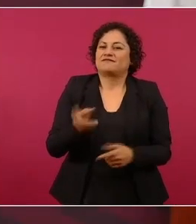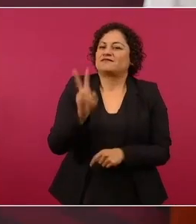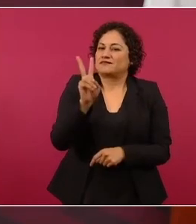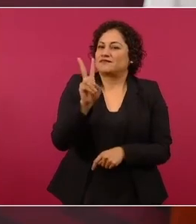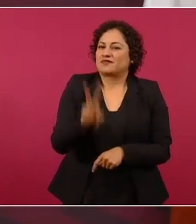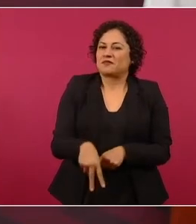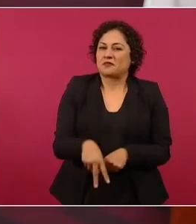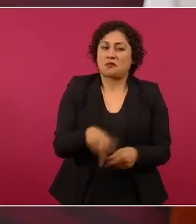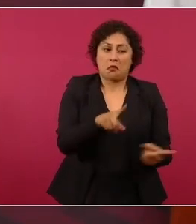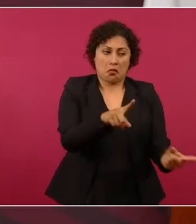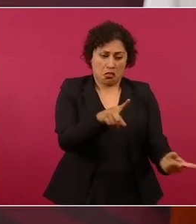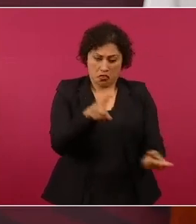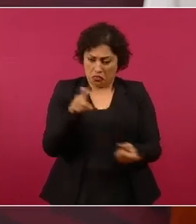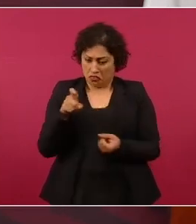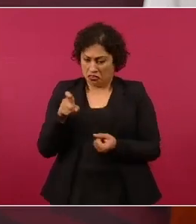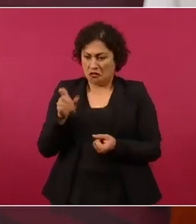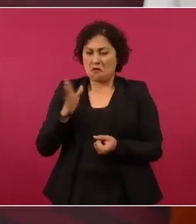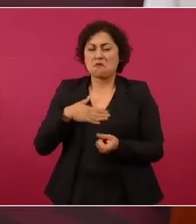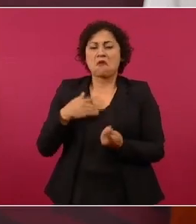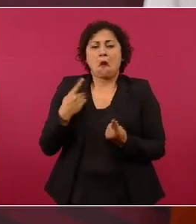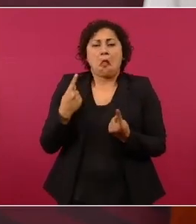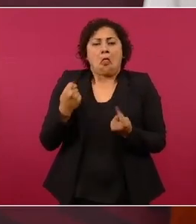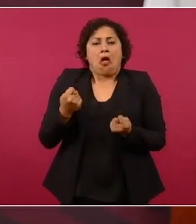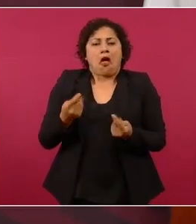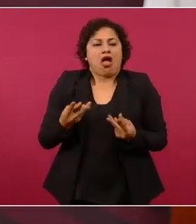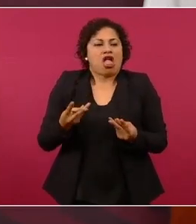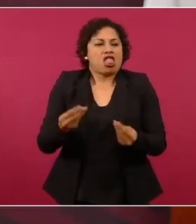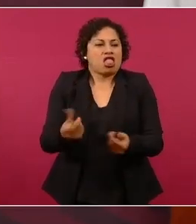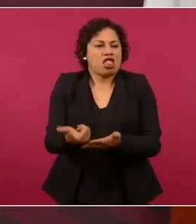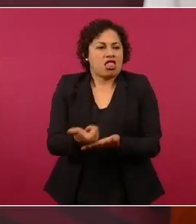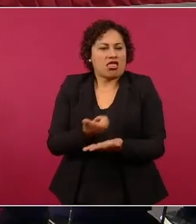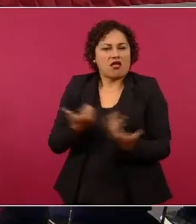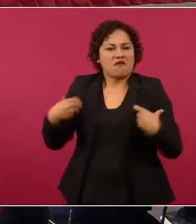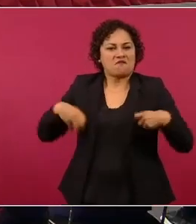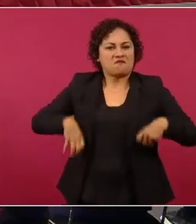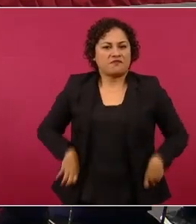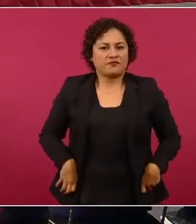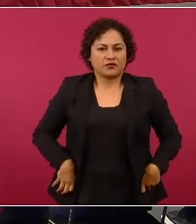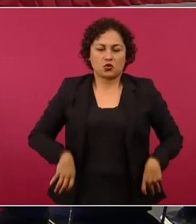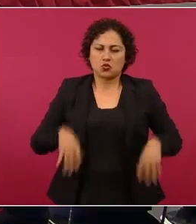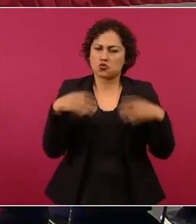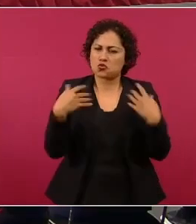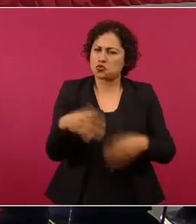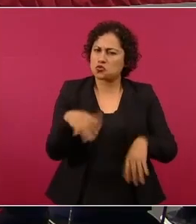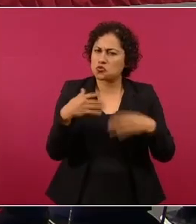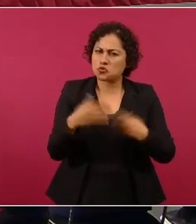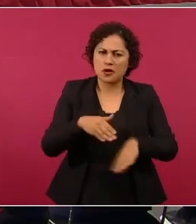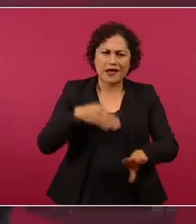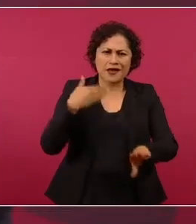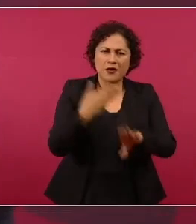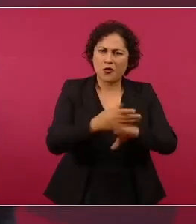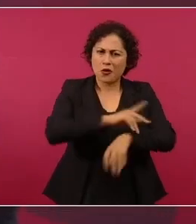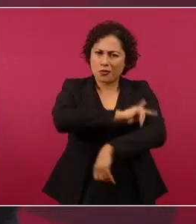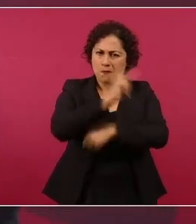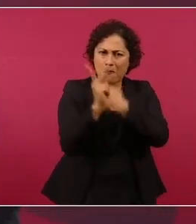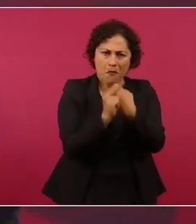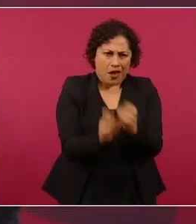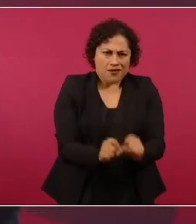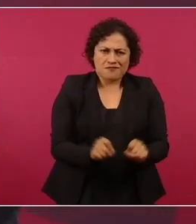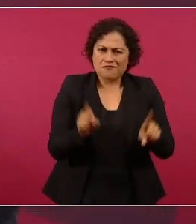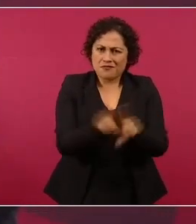al sistema democrático republicano que debe haber en un país. Esa es la lucha.